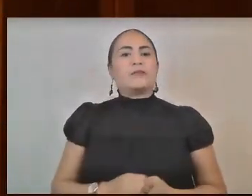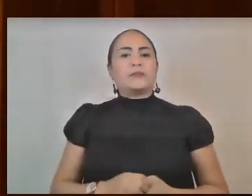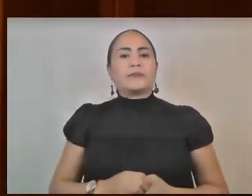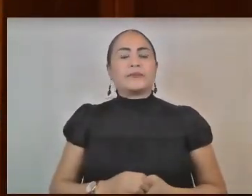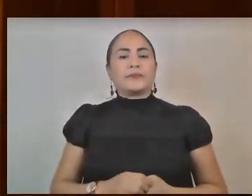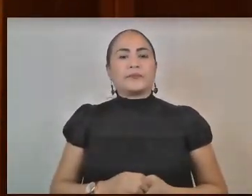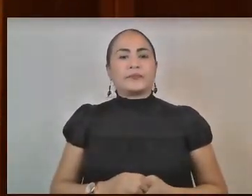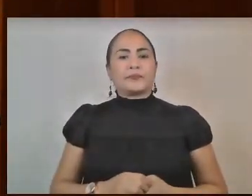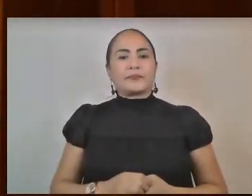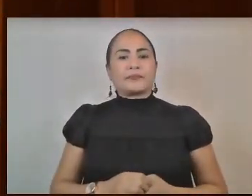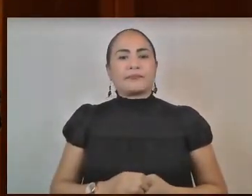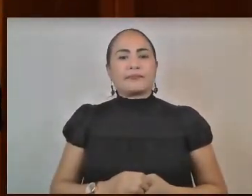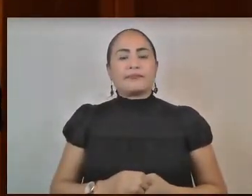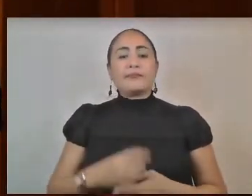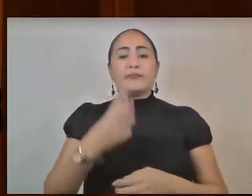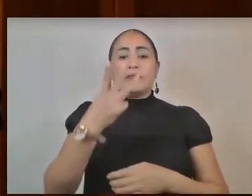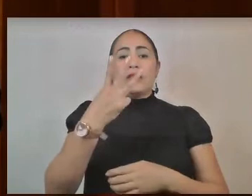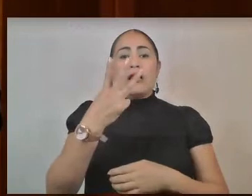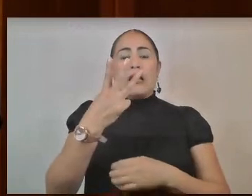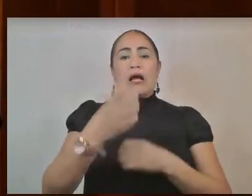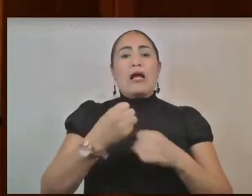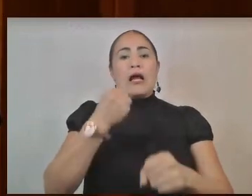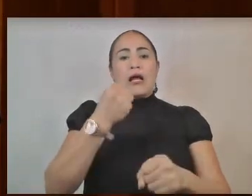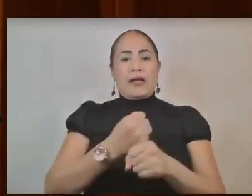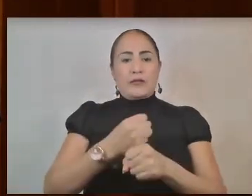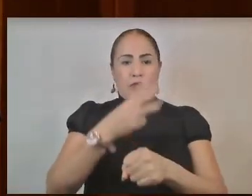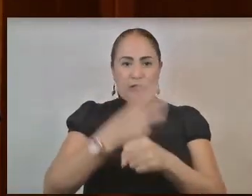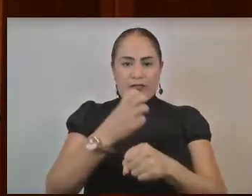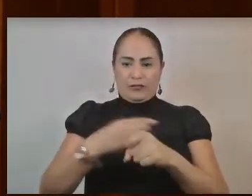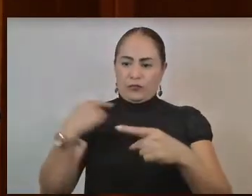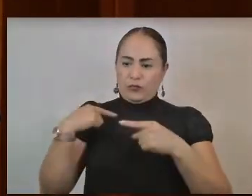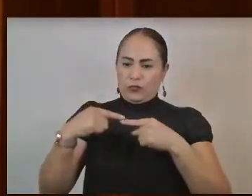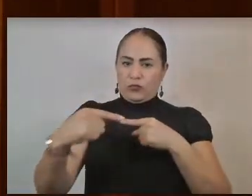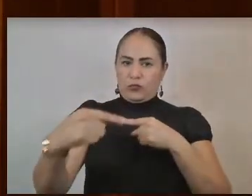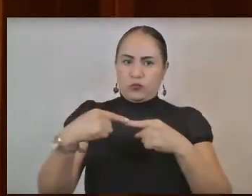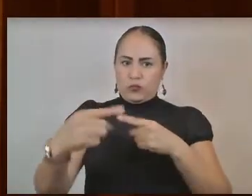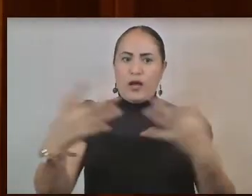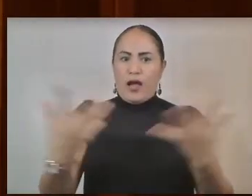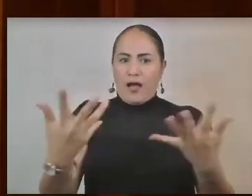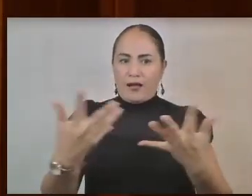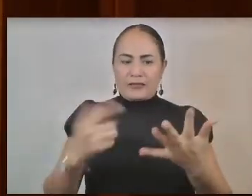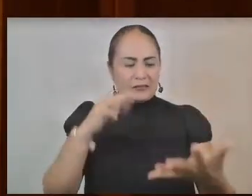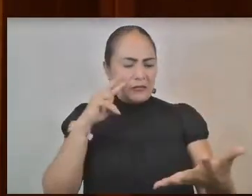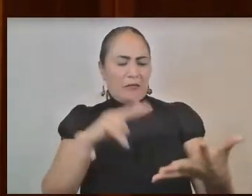en este tercer año. Creo que de alguna manera